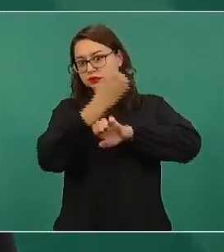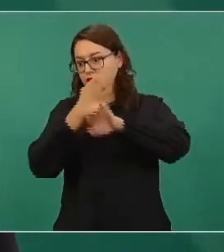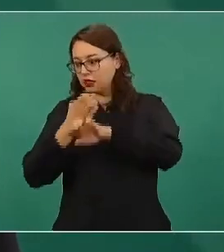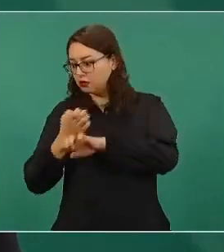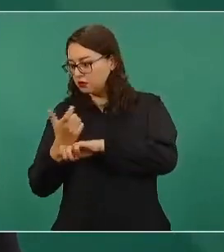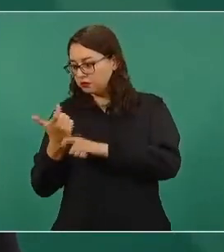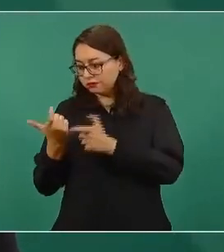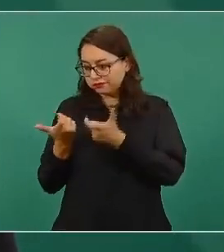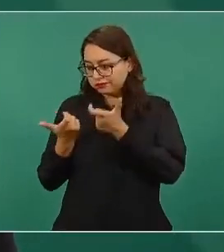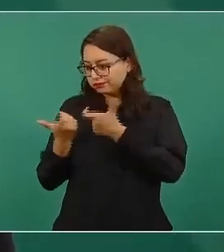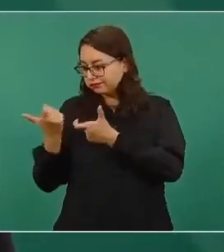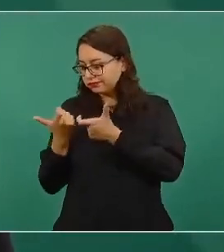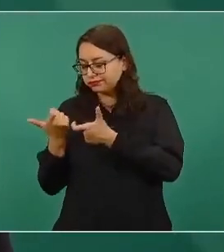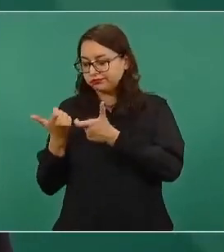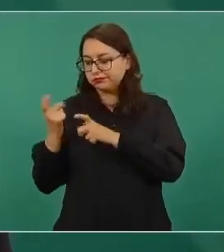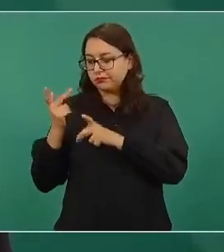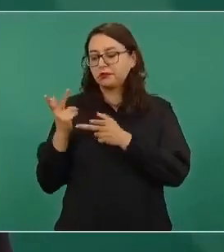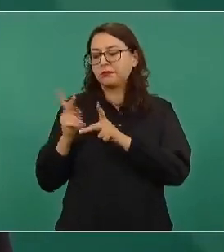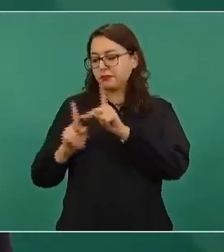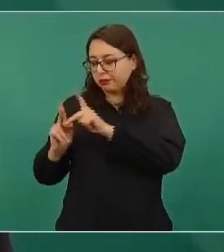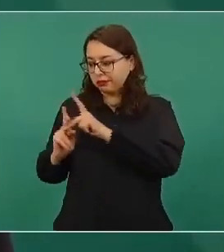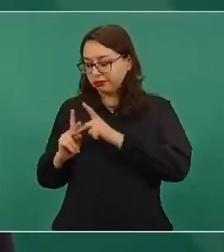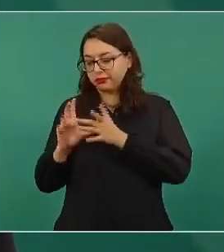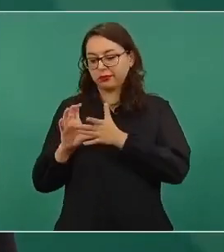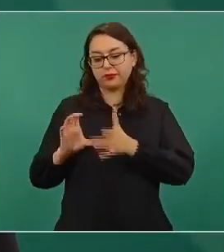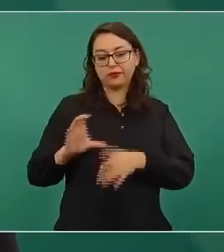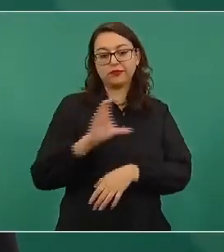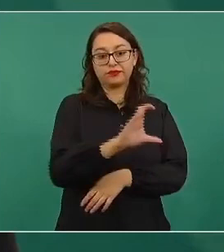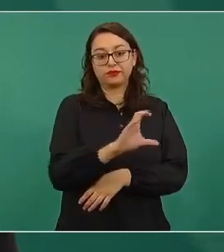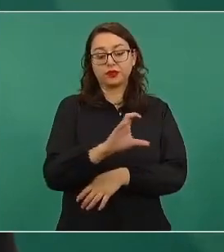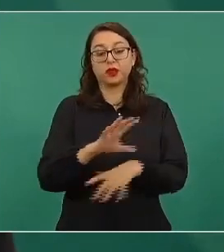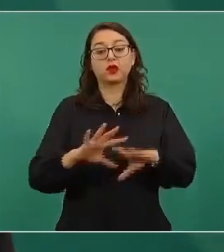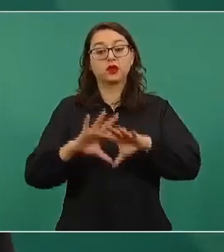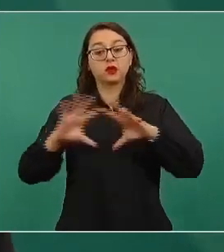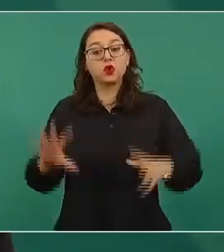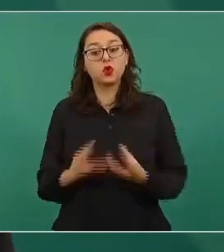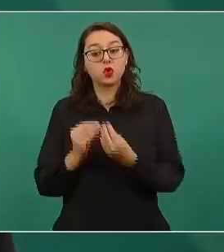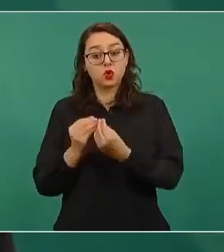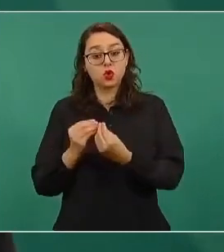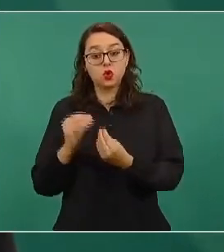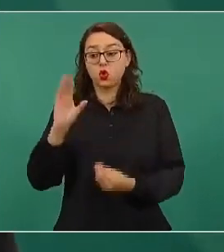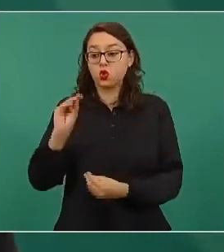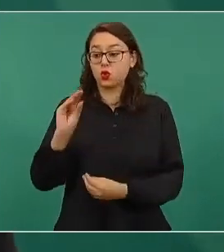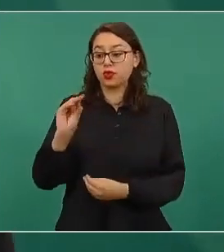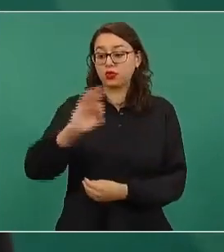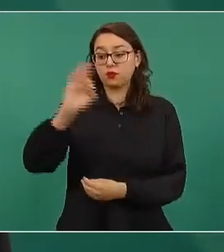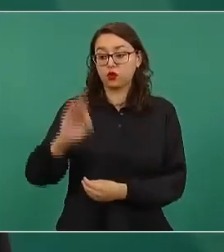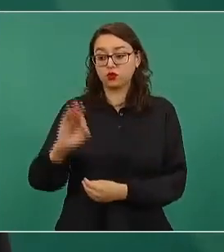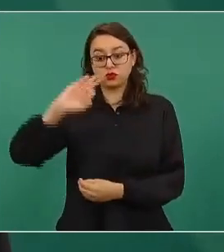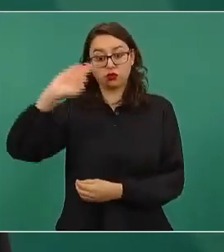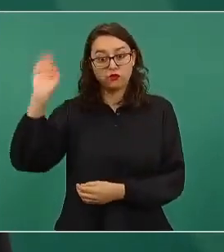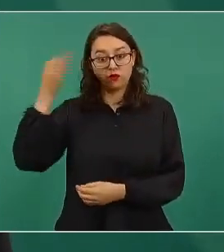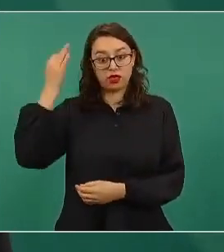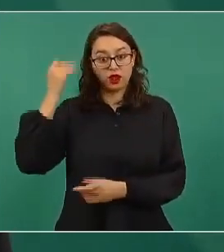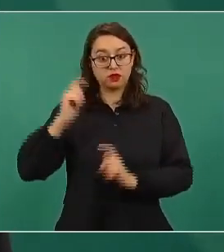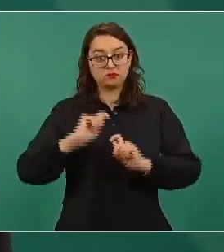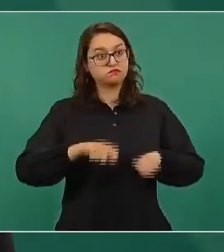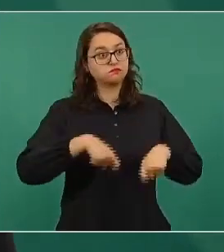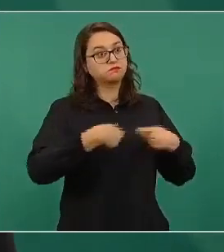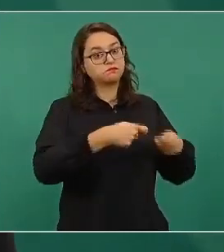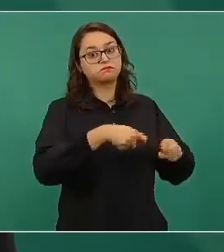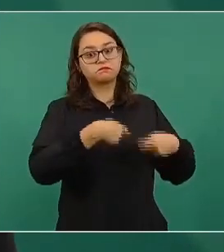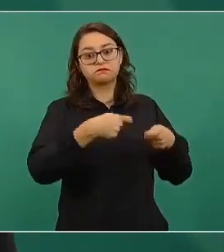se ha señalado, en conjunto representan más del noventa por ciento de los recursos que la federación entrega a las entidades